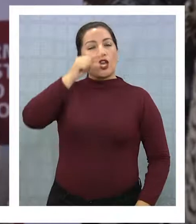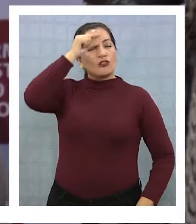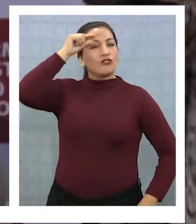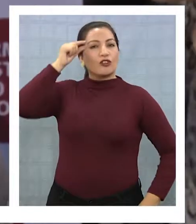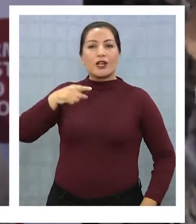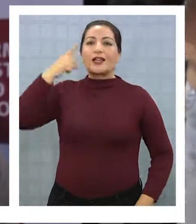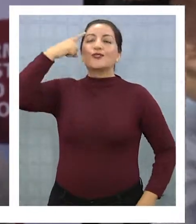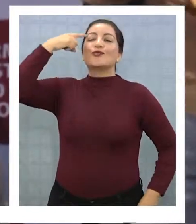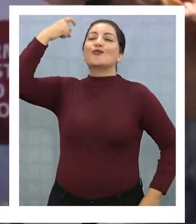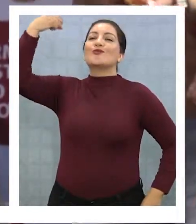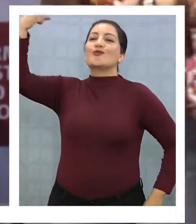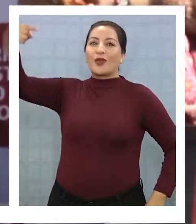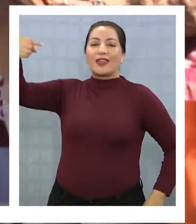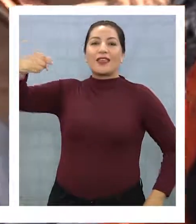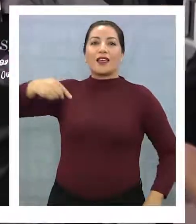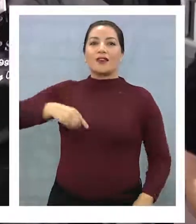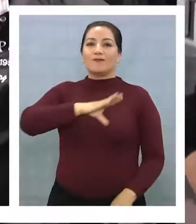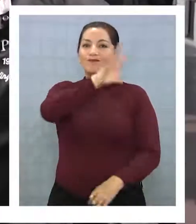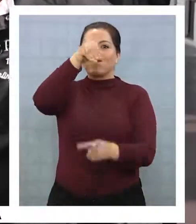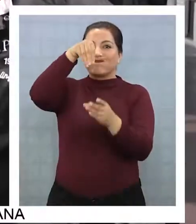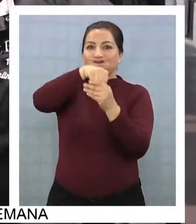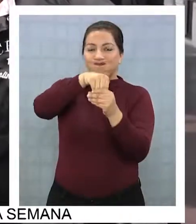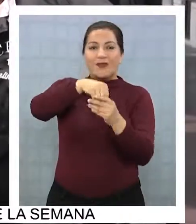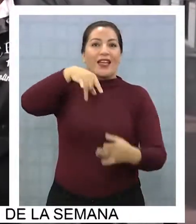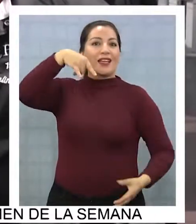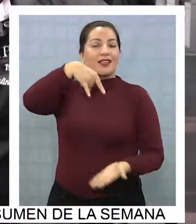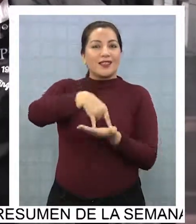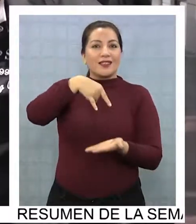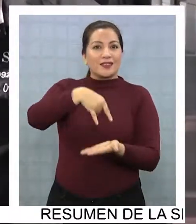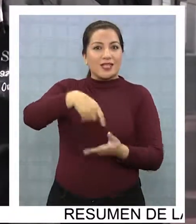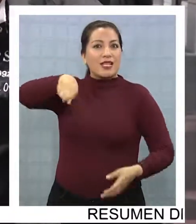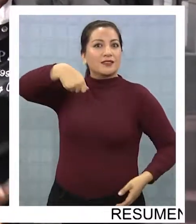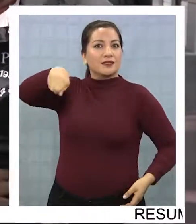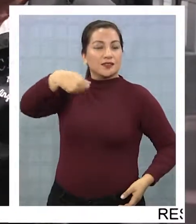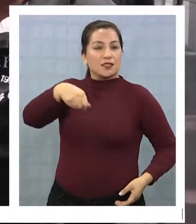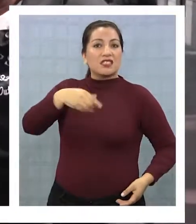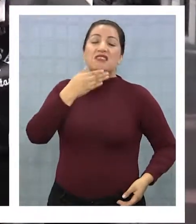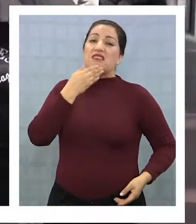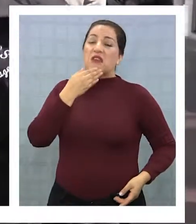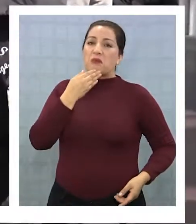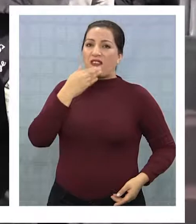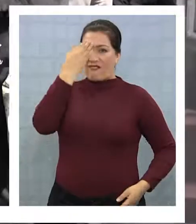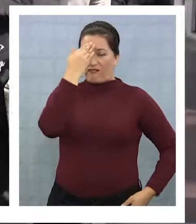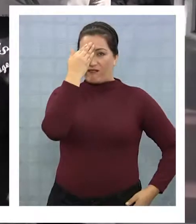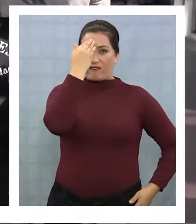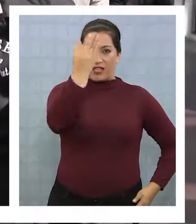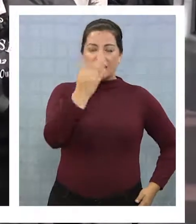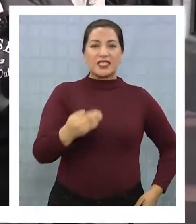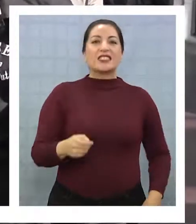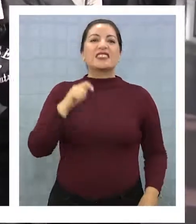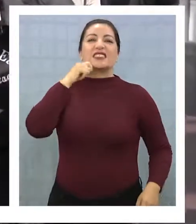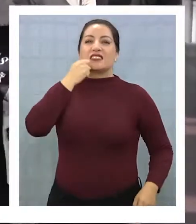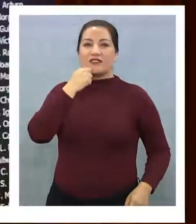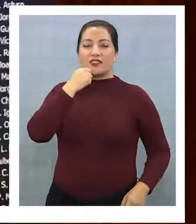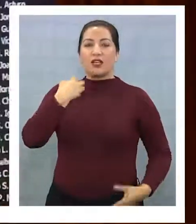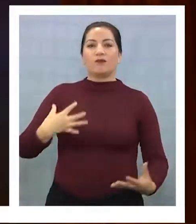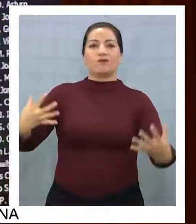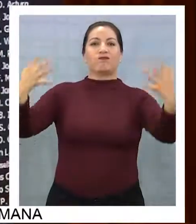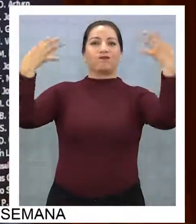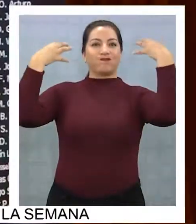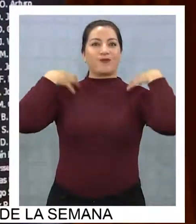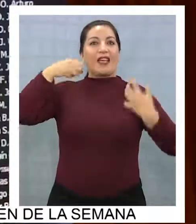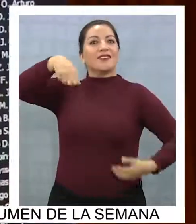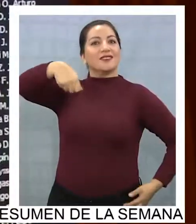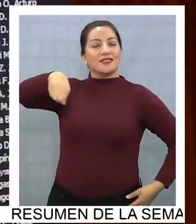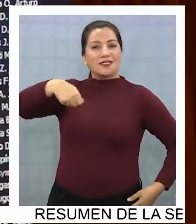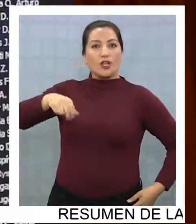un cupo en el Senado, evadiendo acusaciones y críticas y sobre todo enfrentando lo que significa asumir una carrera senatorial con